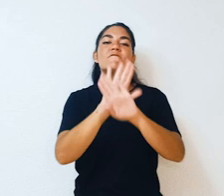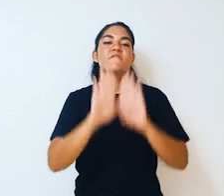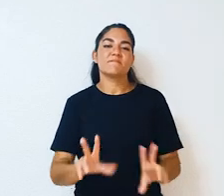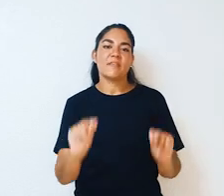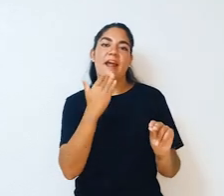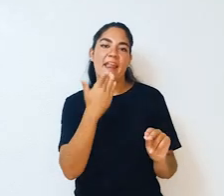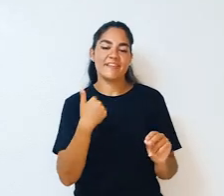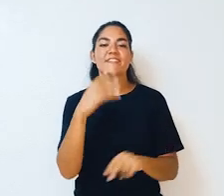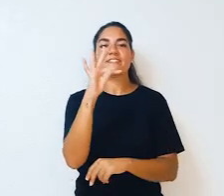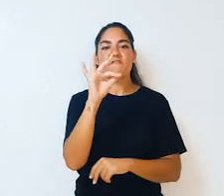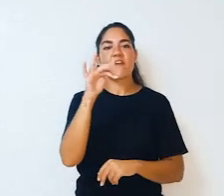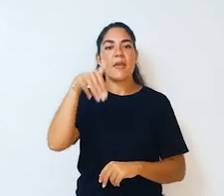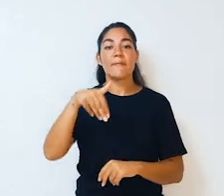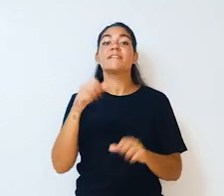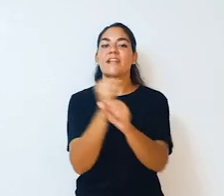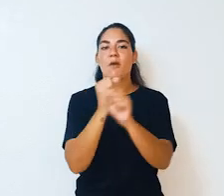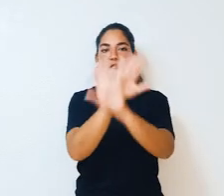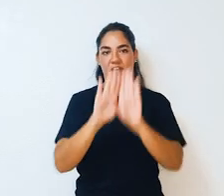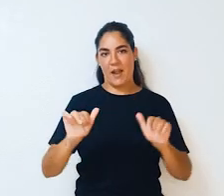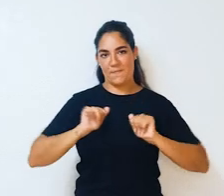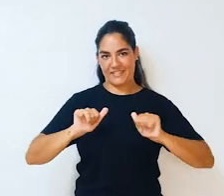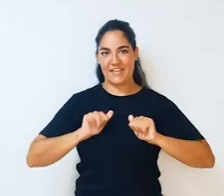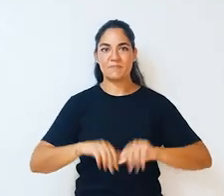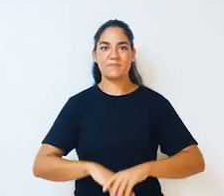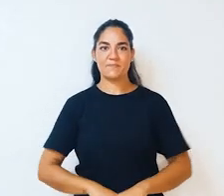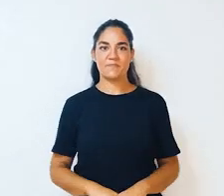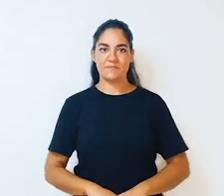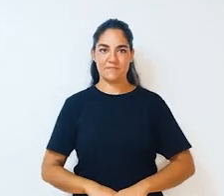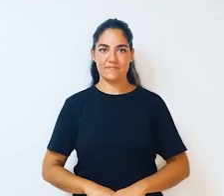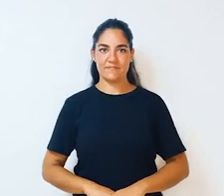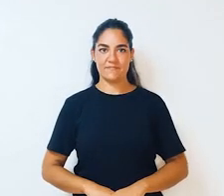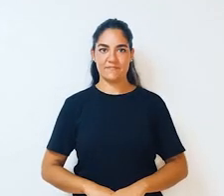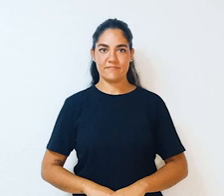organismos o instituciones, y concluye con el trabajo fin de máster.